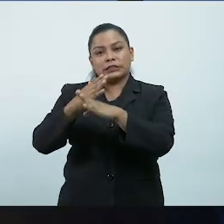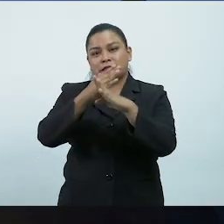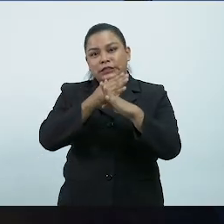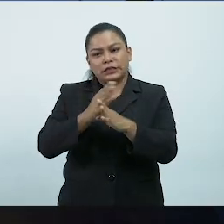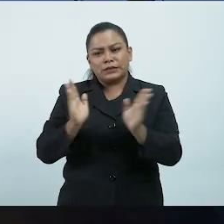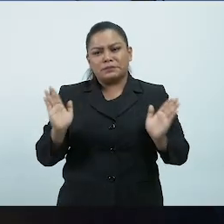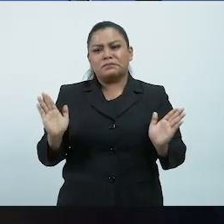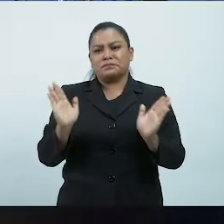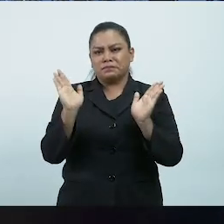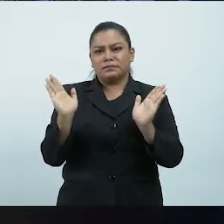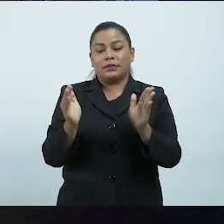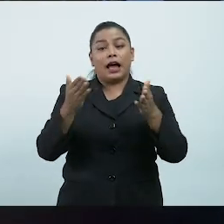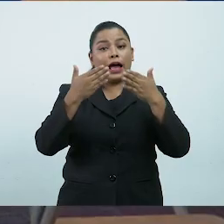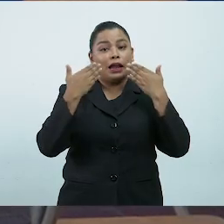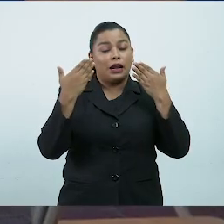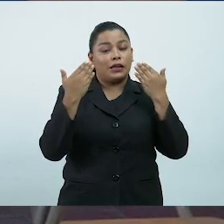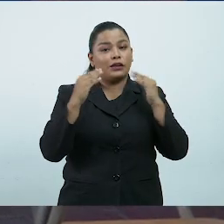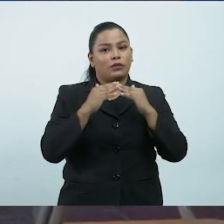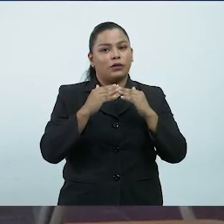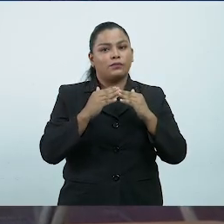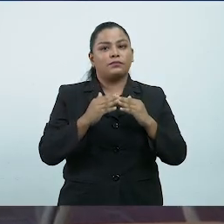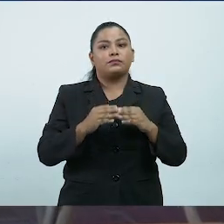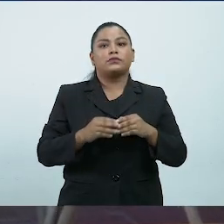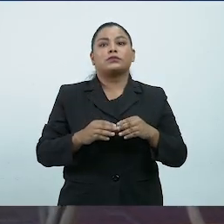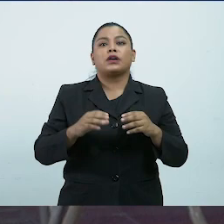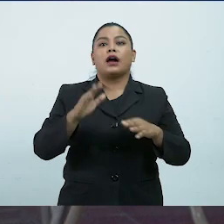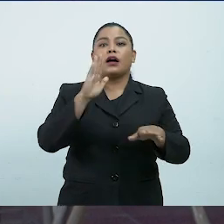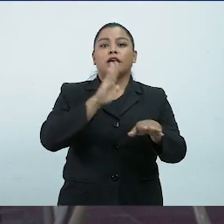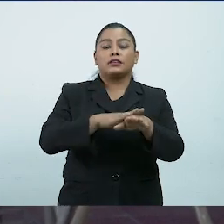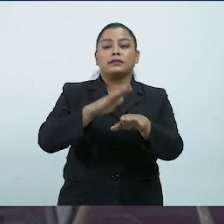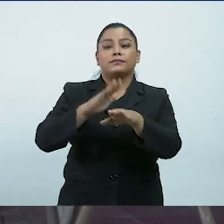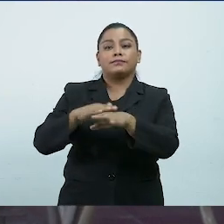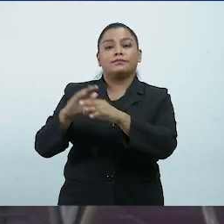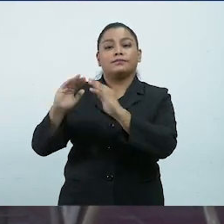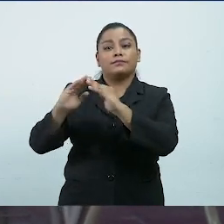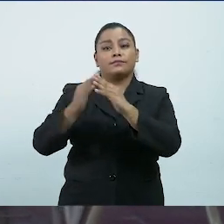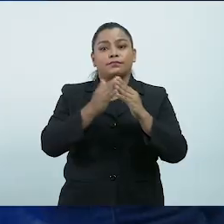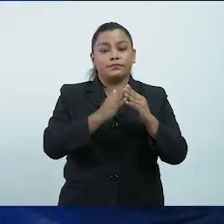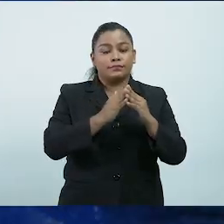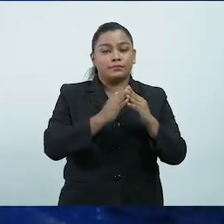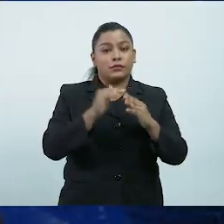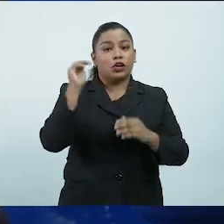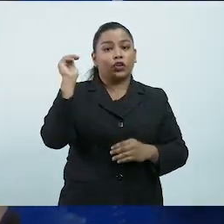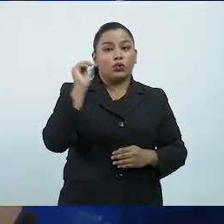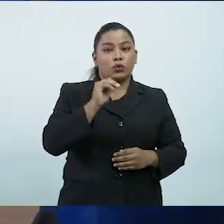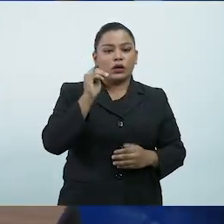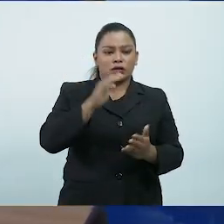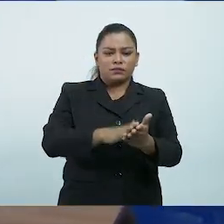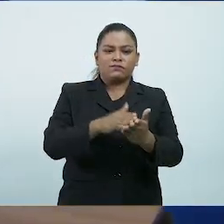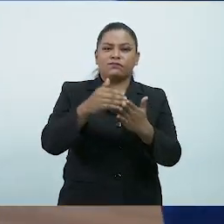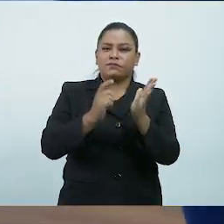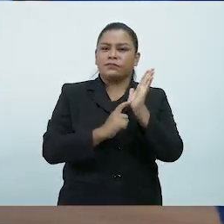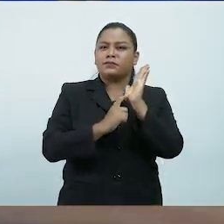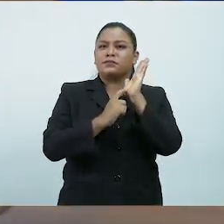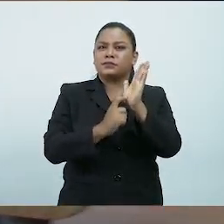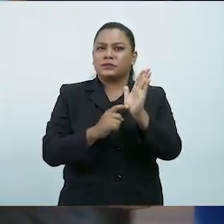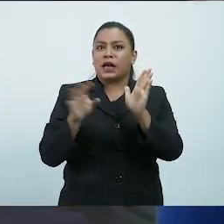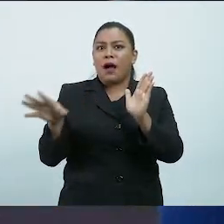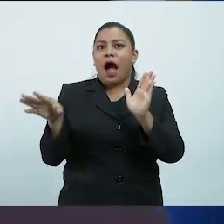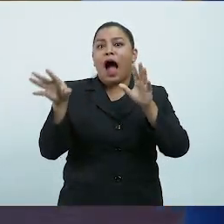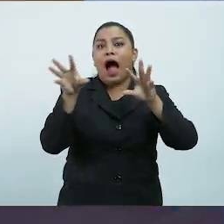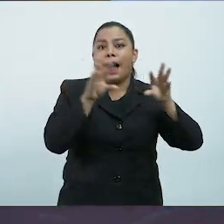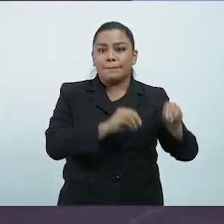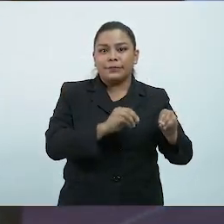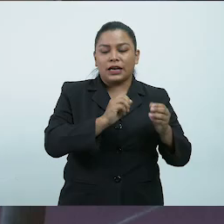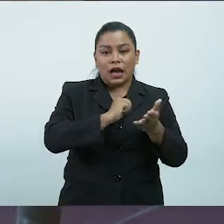motivación y alegría Comunicar a la comunidad educativa el plan y las medidas que se implementarán en la institución